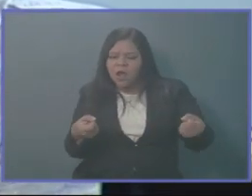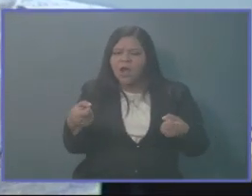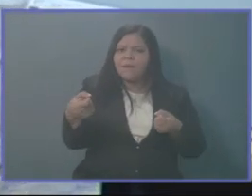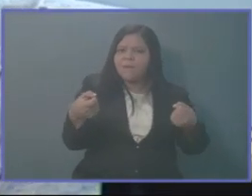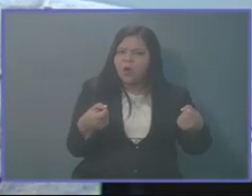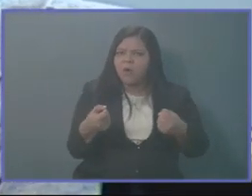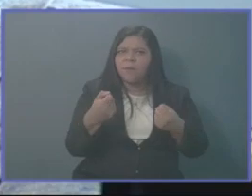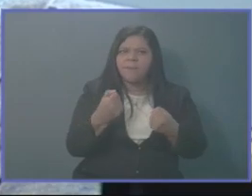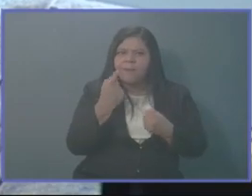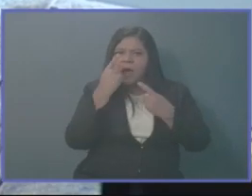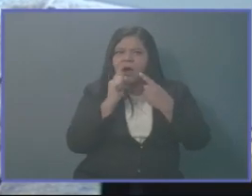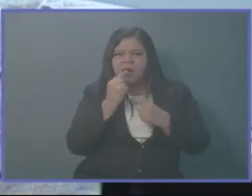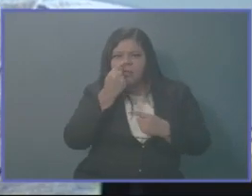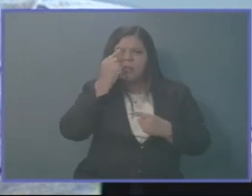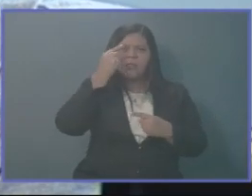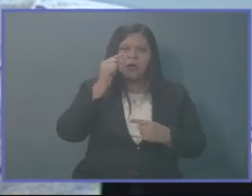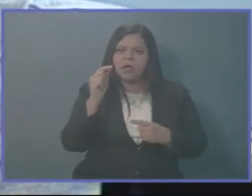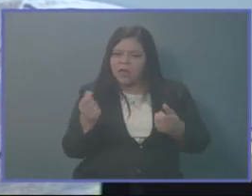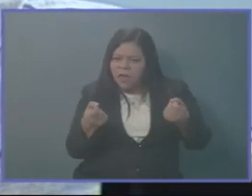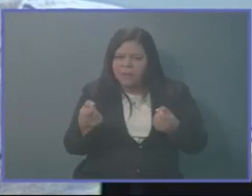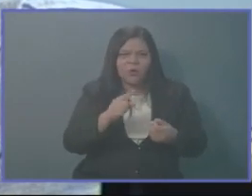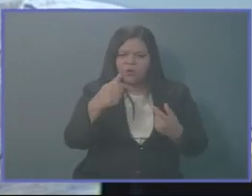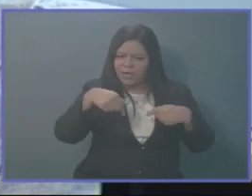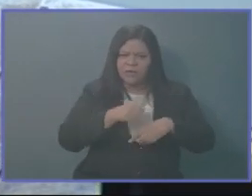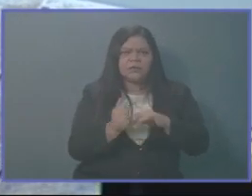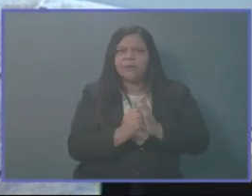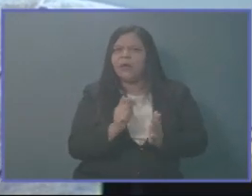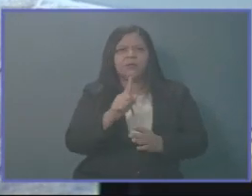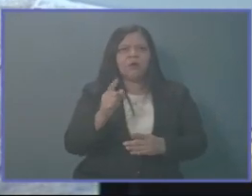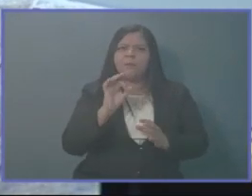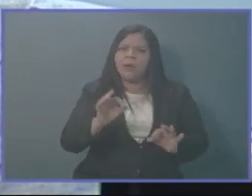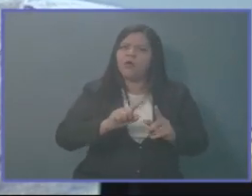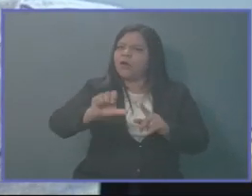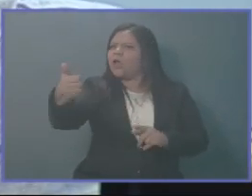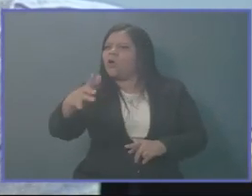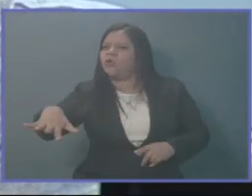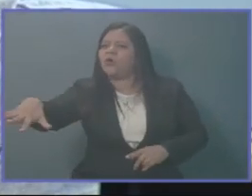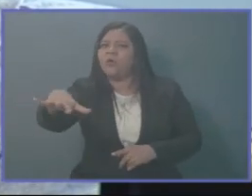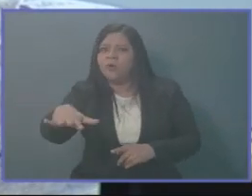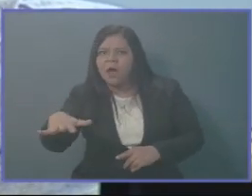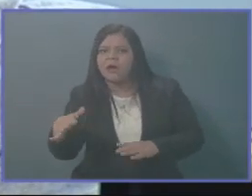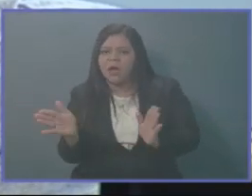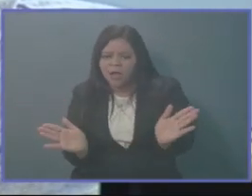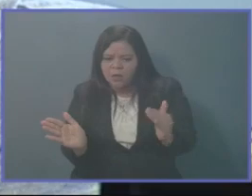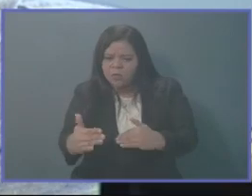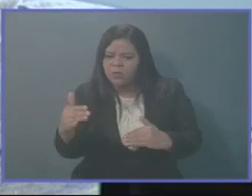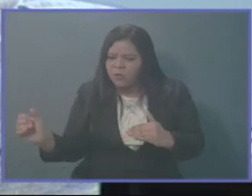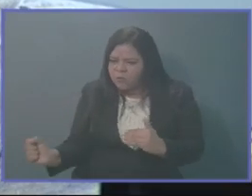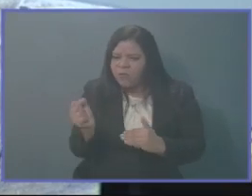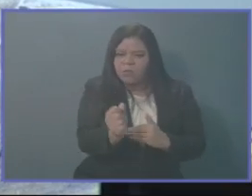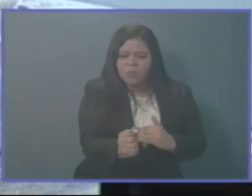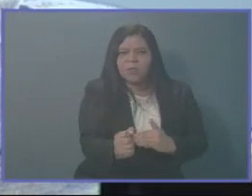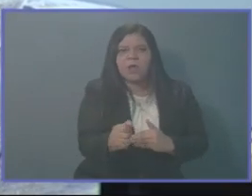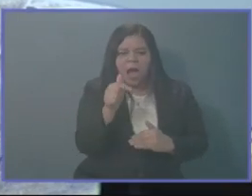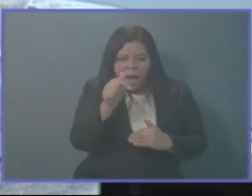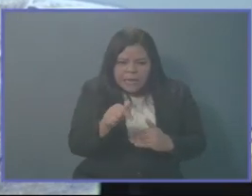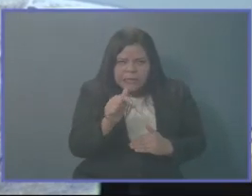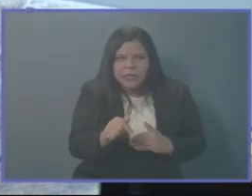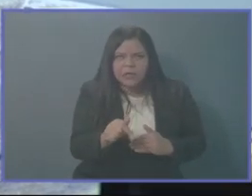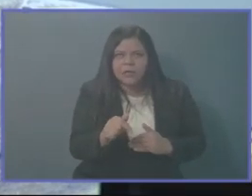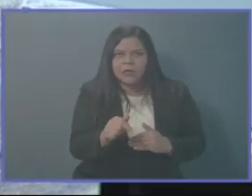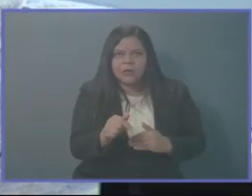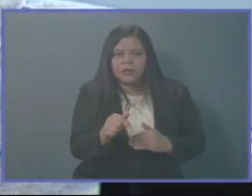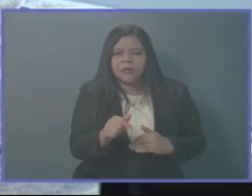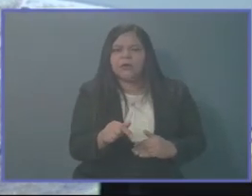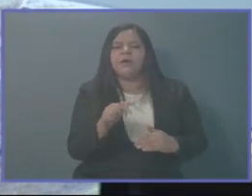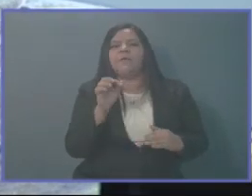Pero ese camión mejor debiese ir a los centros de cuarentena, donde, como ayer, el ingeniero de Corinca, que fue enterrado, que llegó bueno